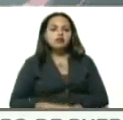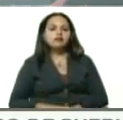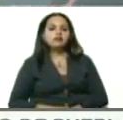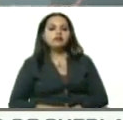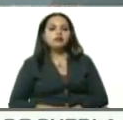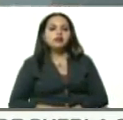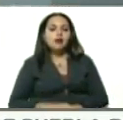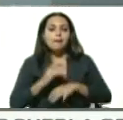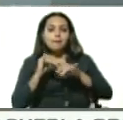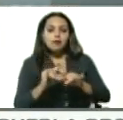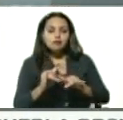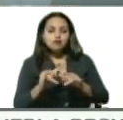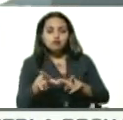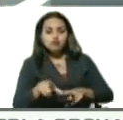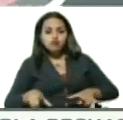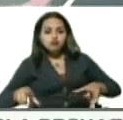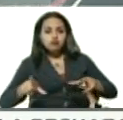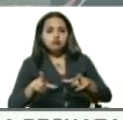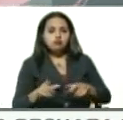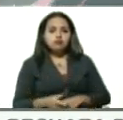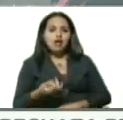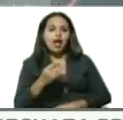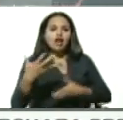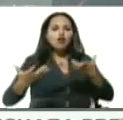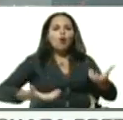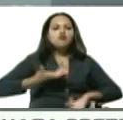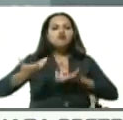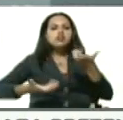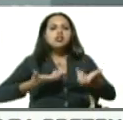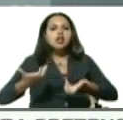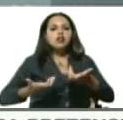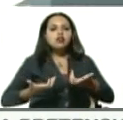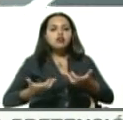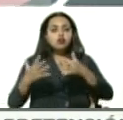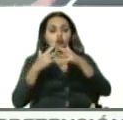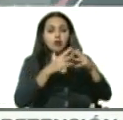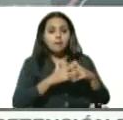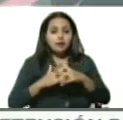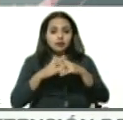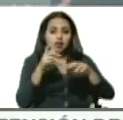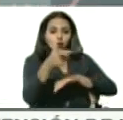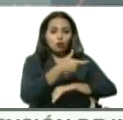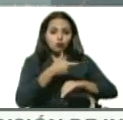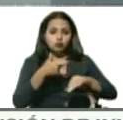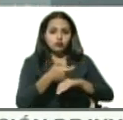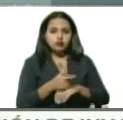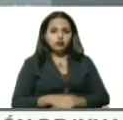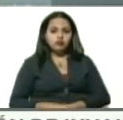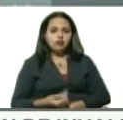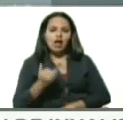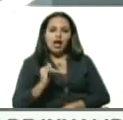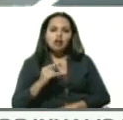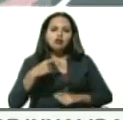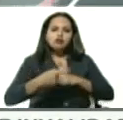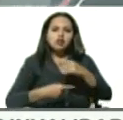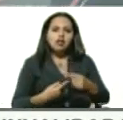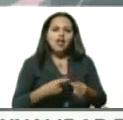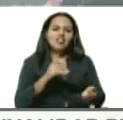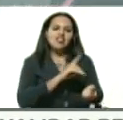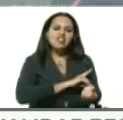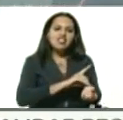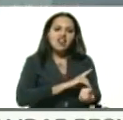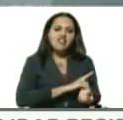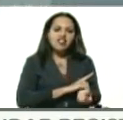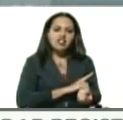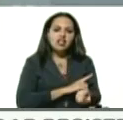Francisco. Era cocinero de una empresa del Estado. Tenía antecedentes de diabetes tipo 2,